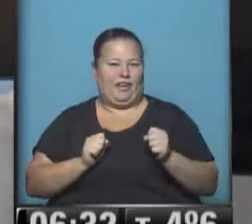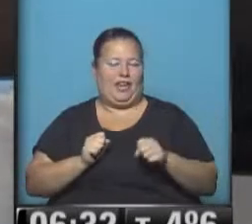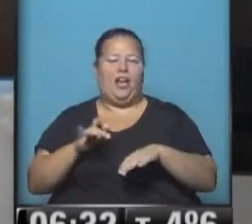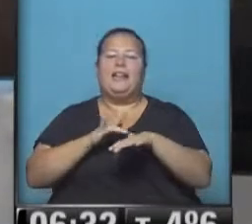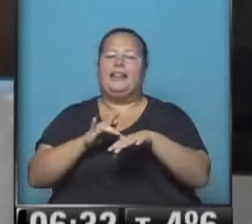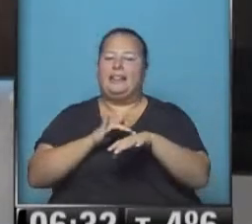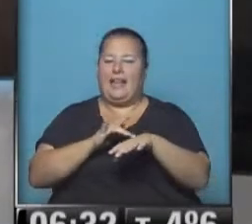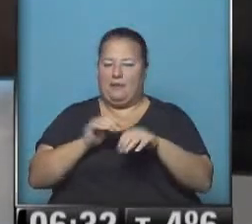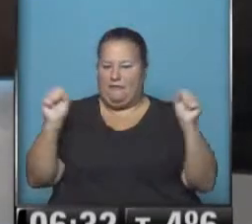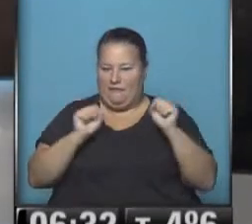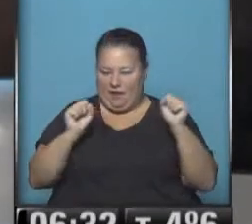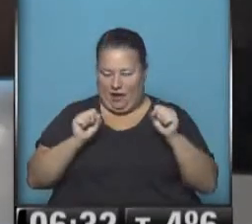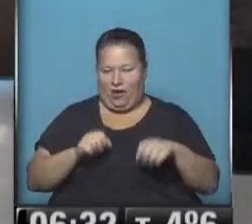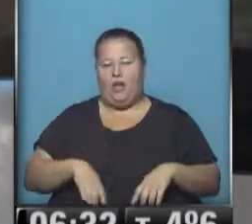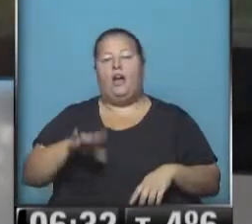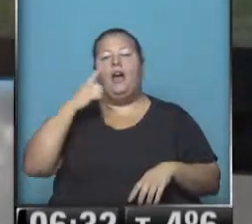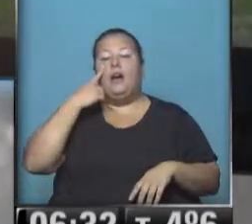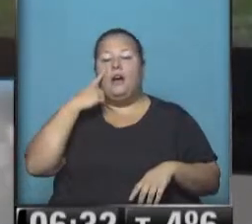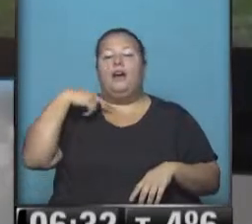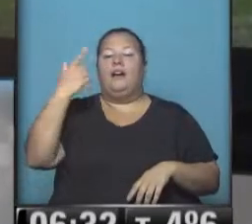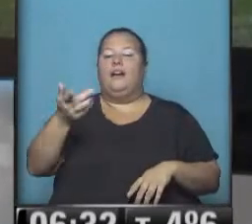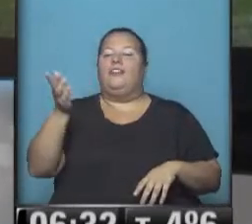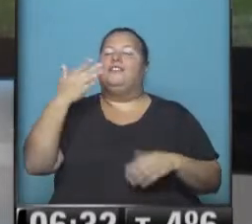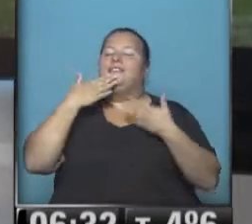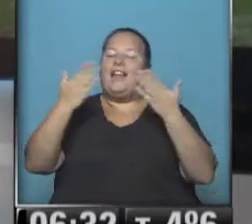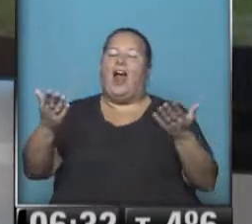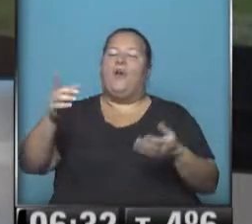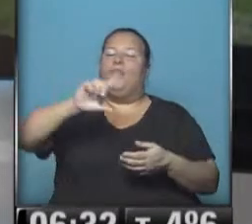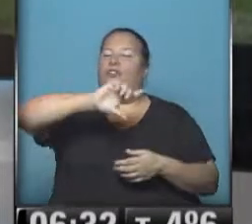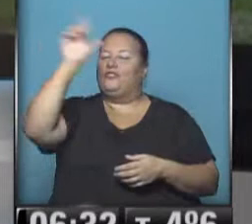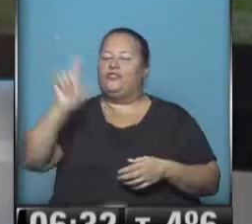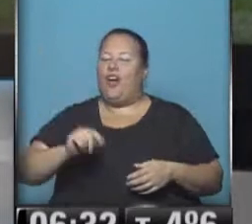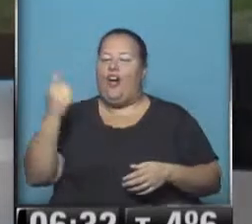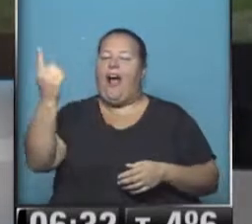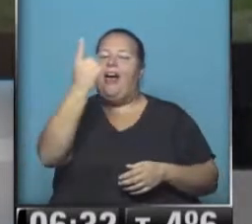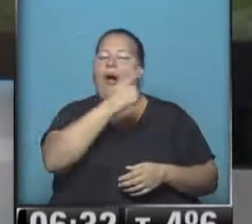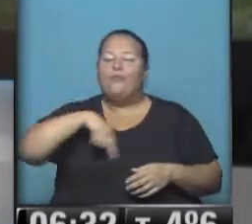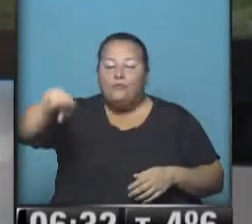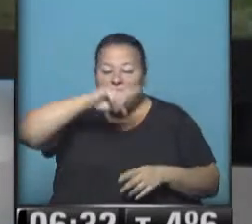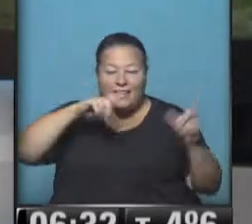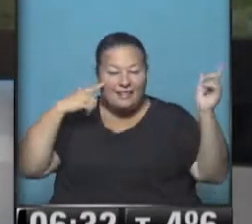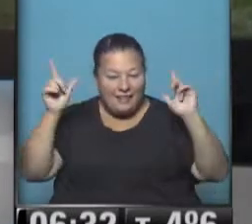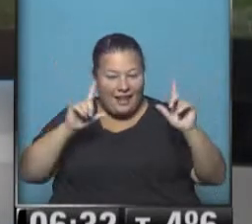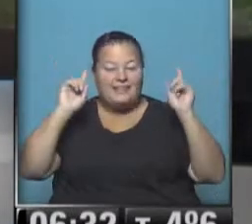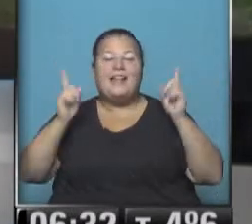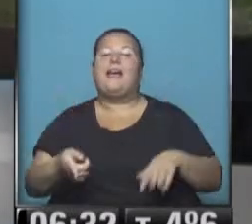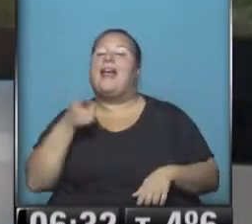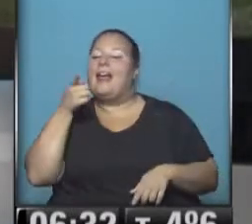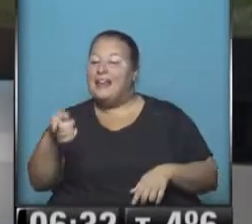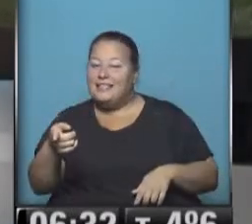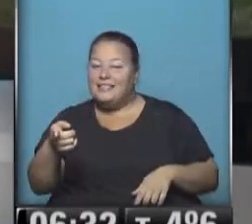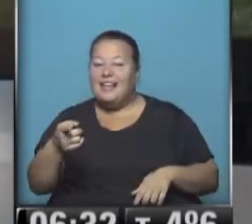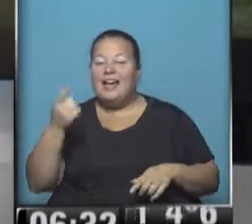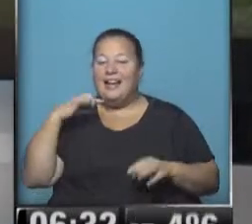sensación de frío. Nos vamos a saludar a todo, todo el mundo, a cada uno de ustedes. Y también a ella, que